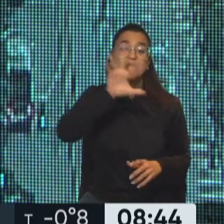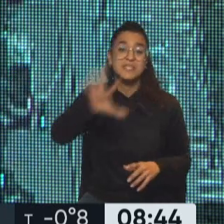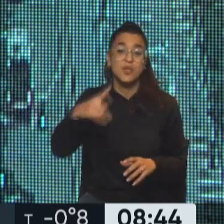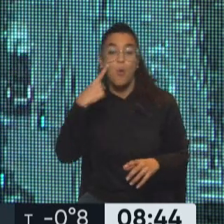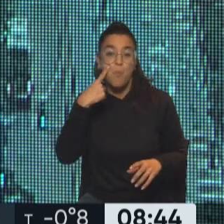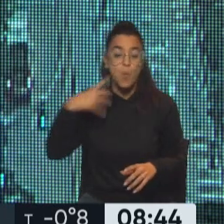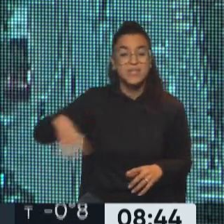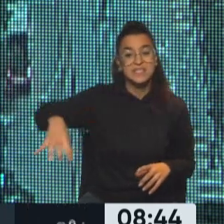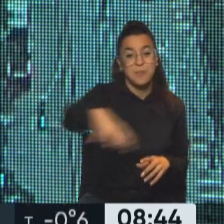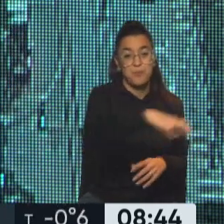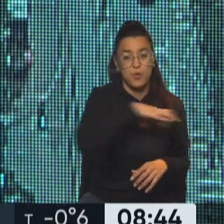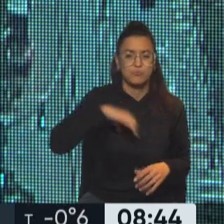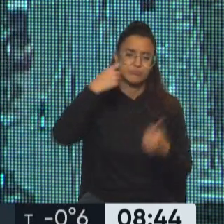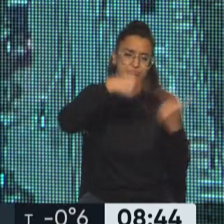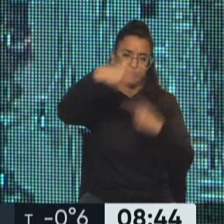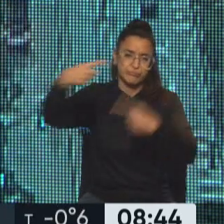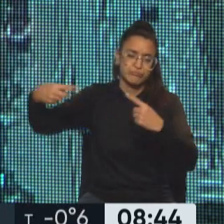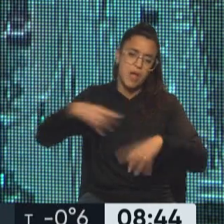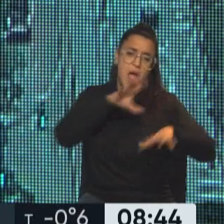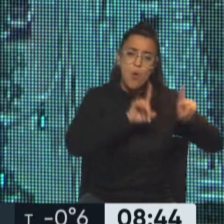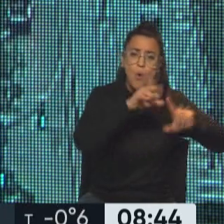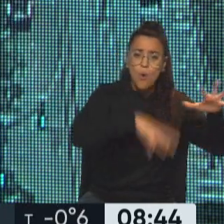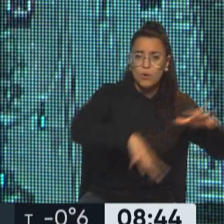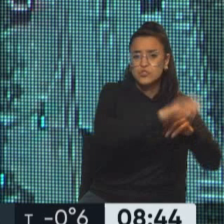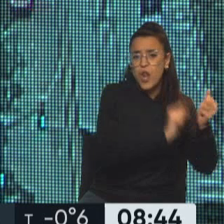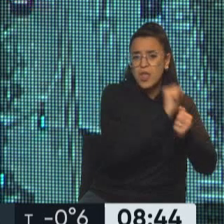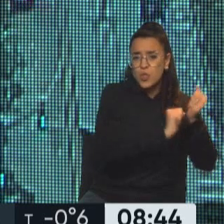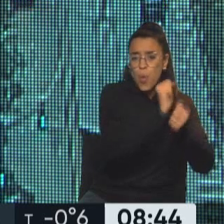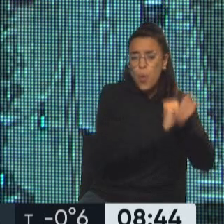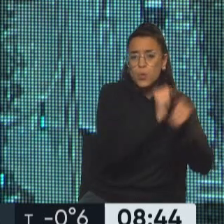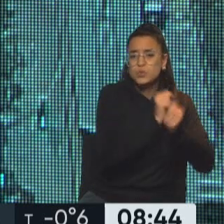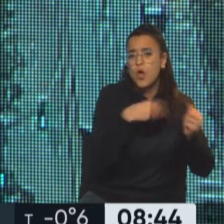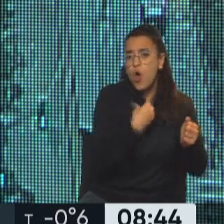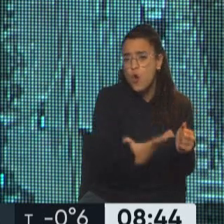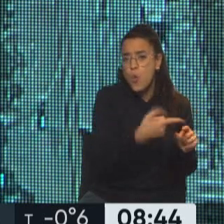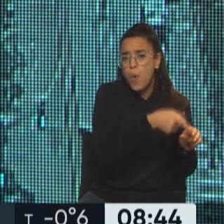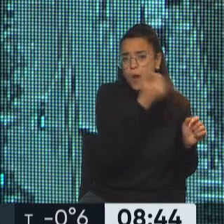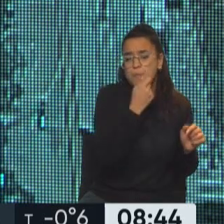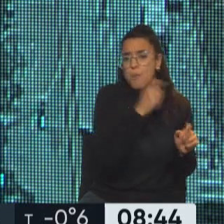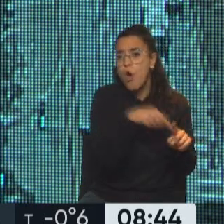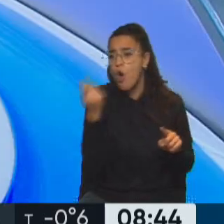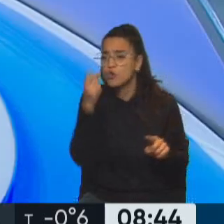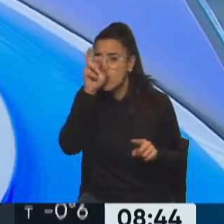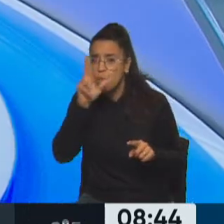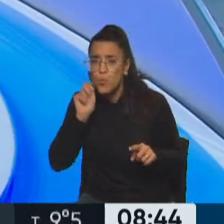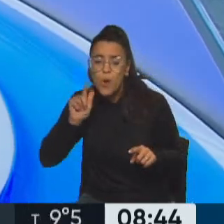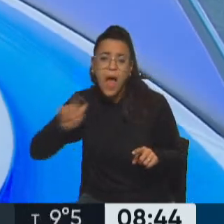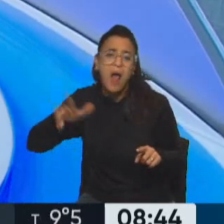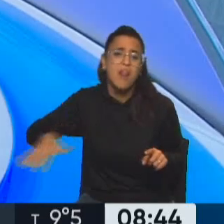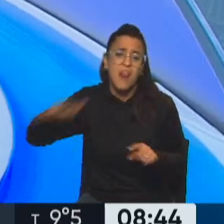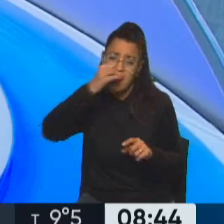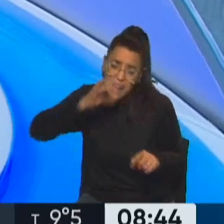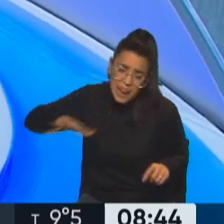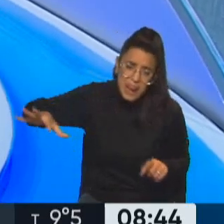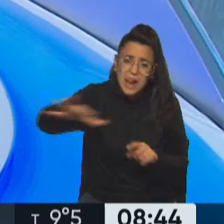municipios absolutamente diversos, zonas extremadamente industrializadas como el conurbano bonaerense, pero también zonas rurales y semirurales